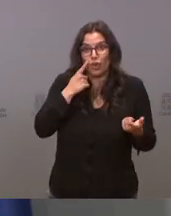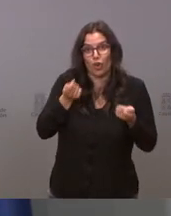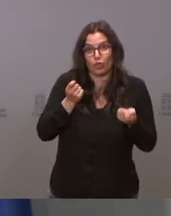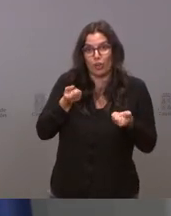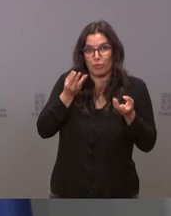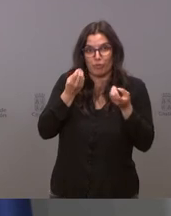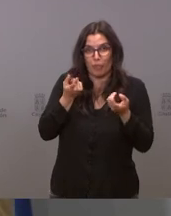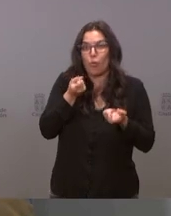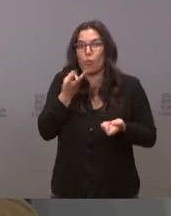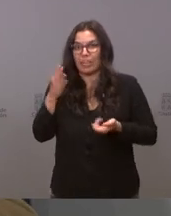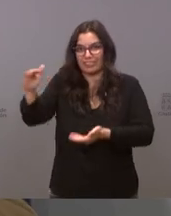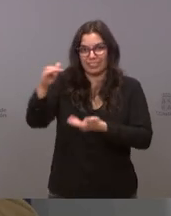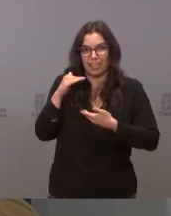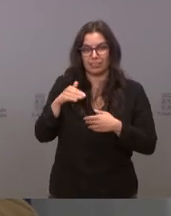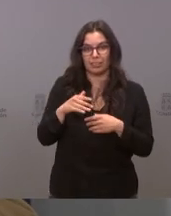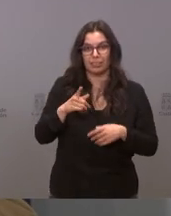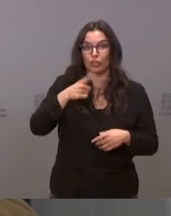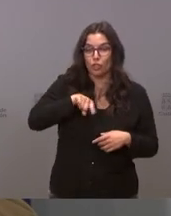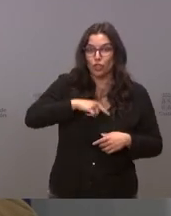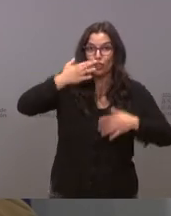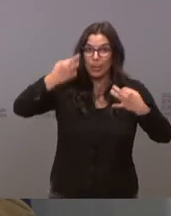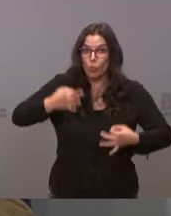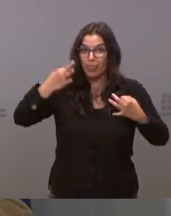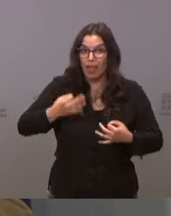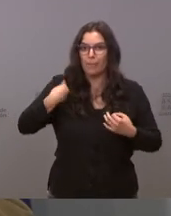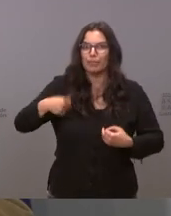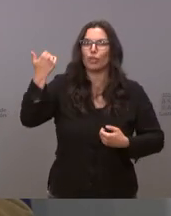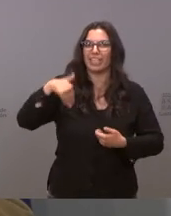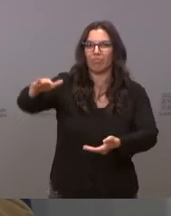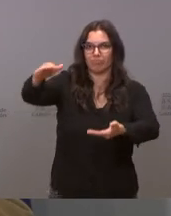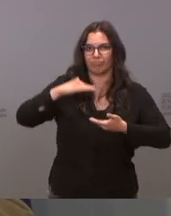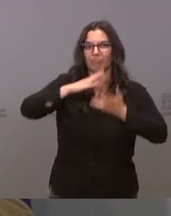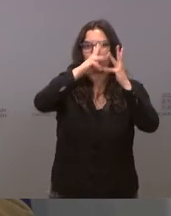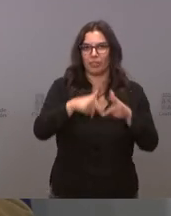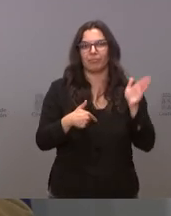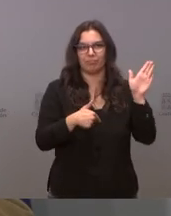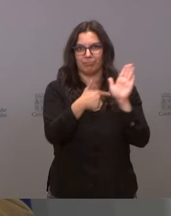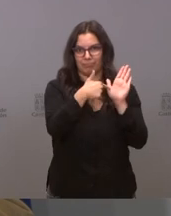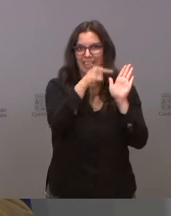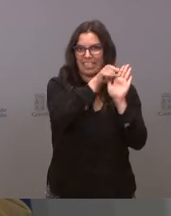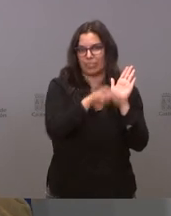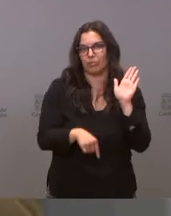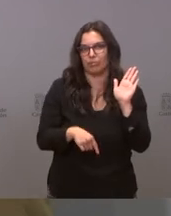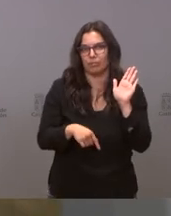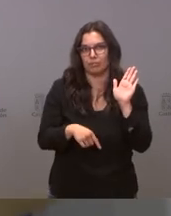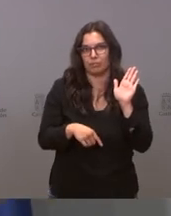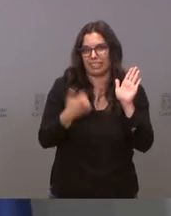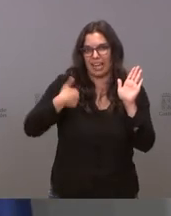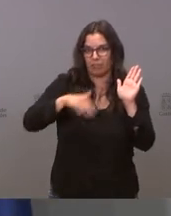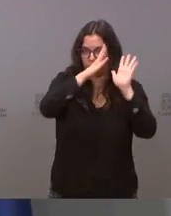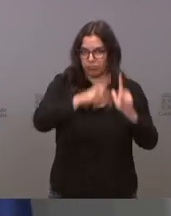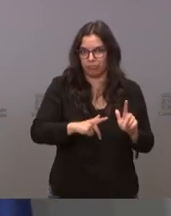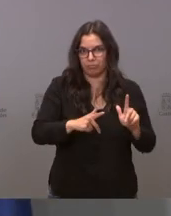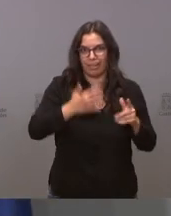información nosotros manejamos esta información que es la de lo que nos ha llegado la de lo que nos ha llegado y a lo